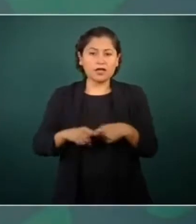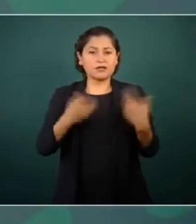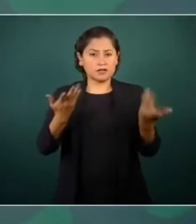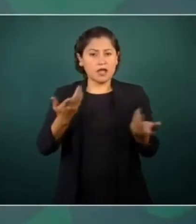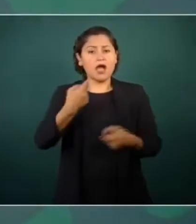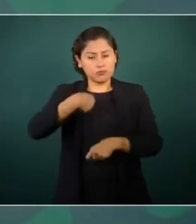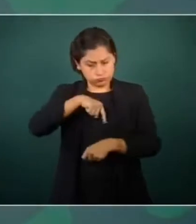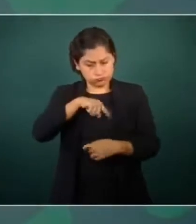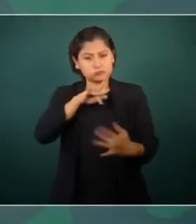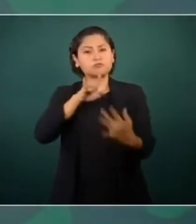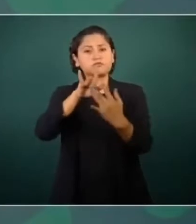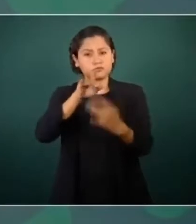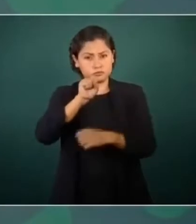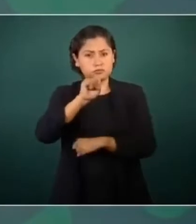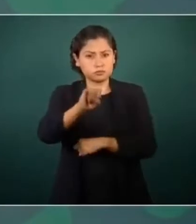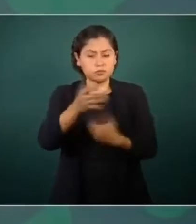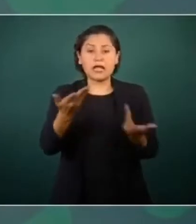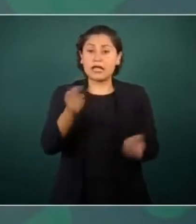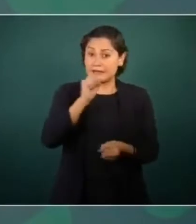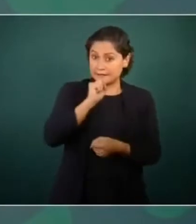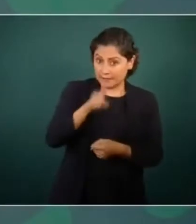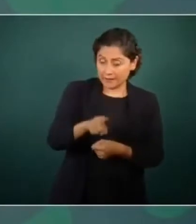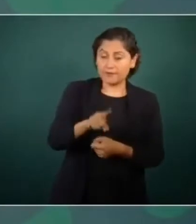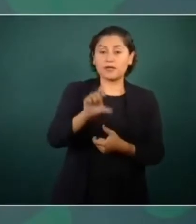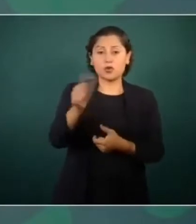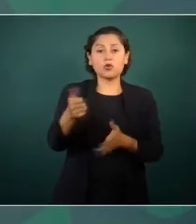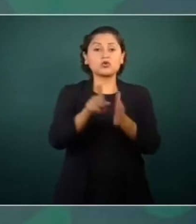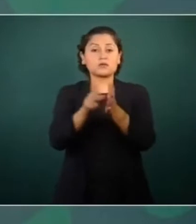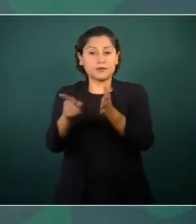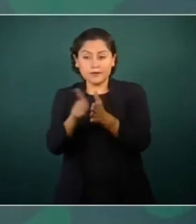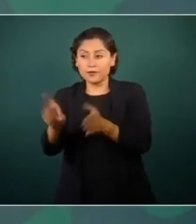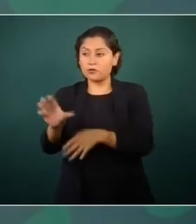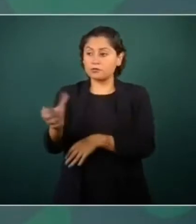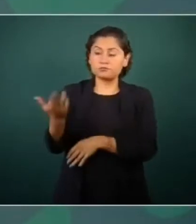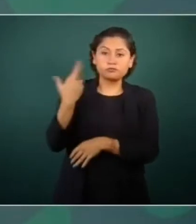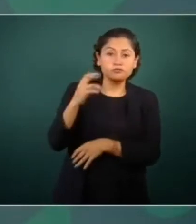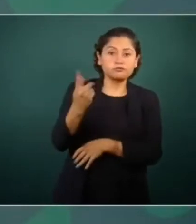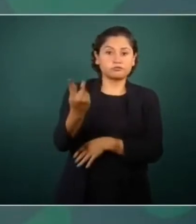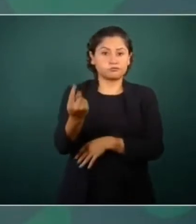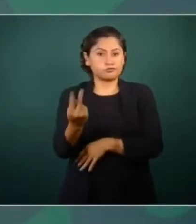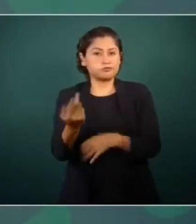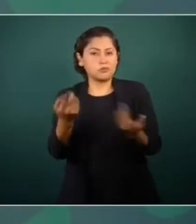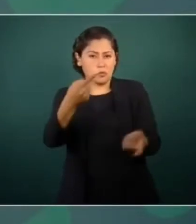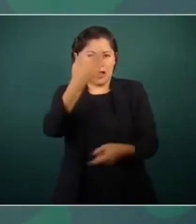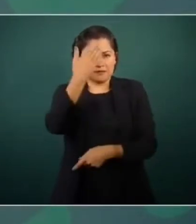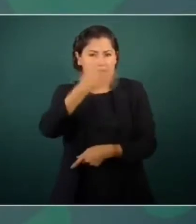tanto los convencionales como con las redes, siempre se transmite